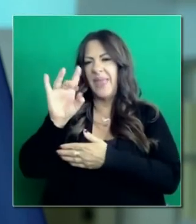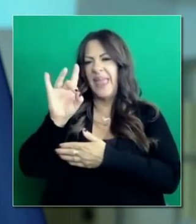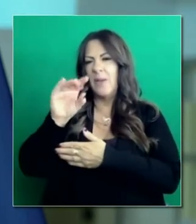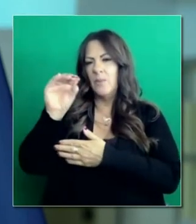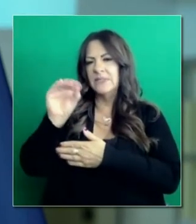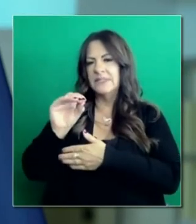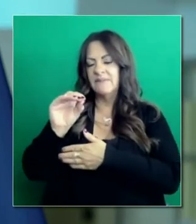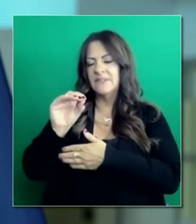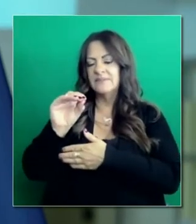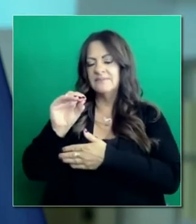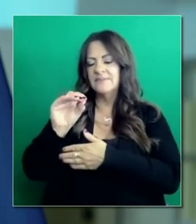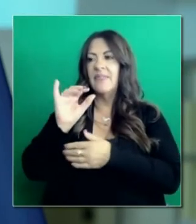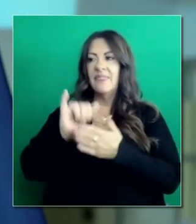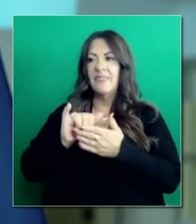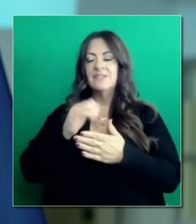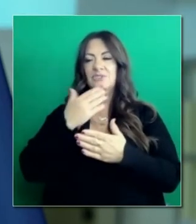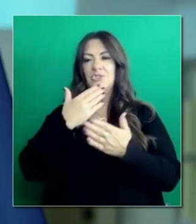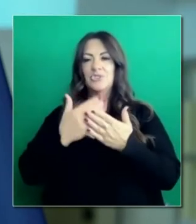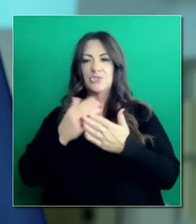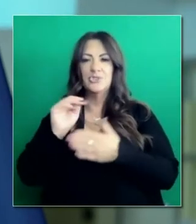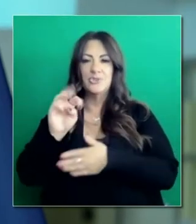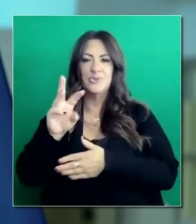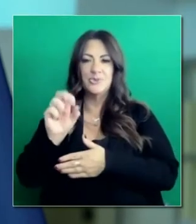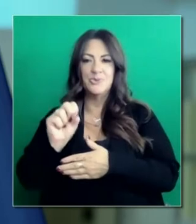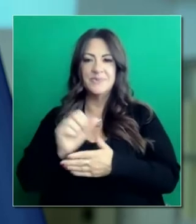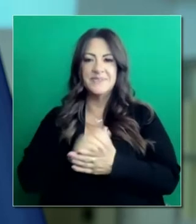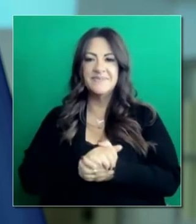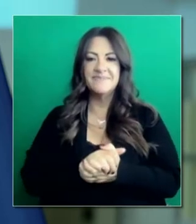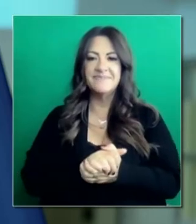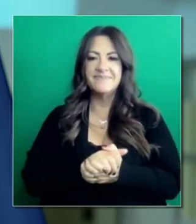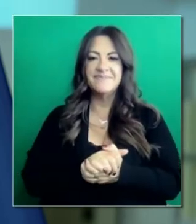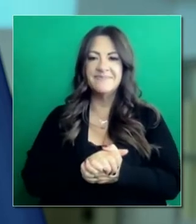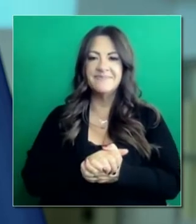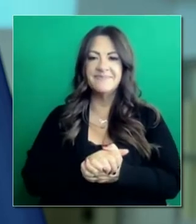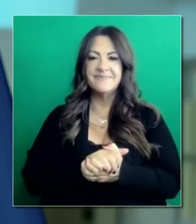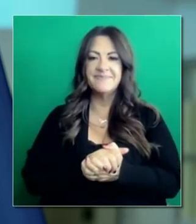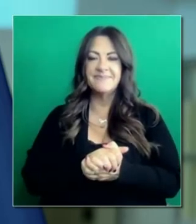ciento es la tasa que tenemos a nivel de todo el estado, que es muy alentador.